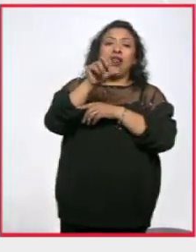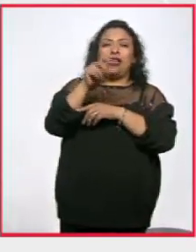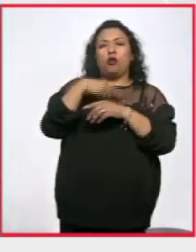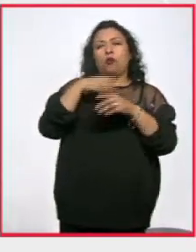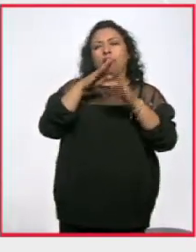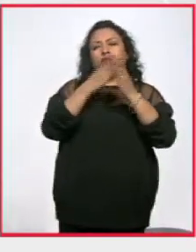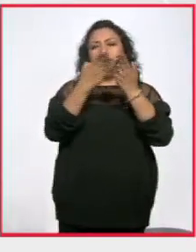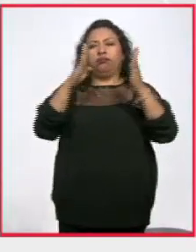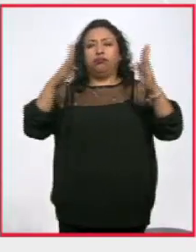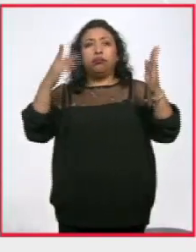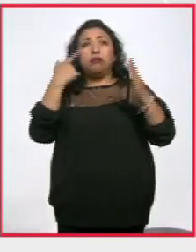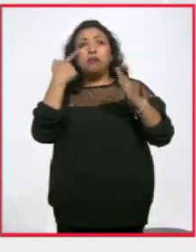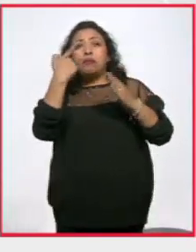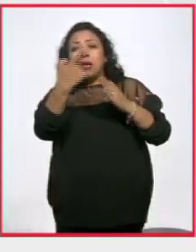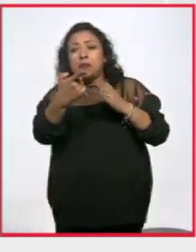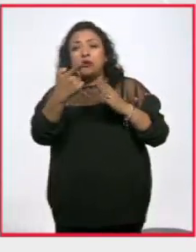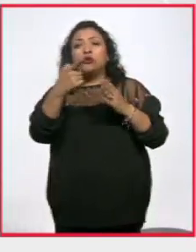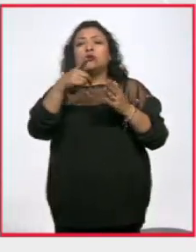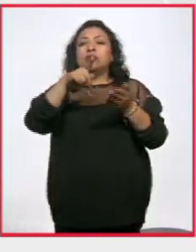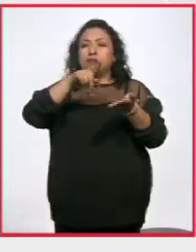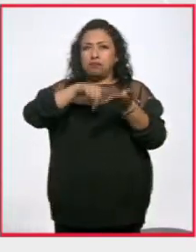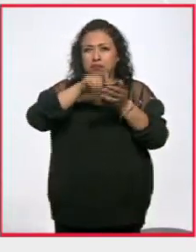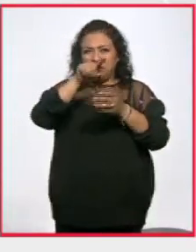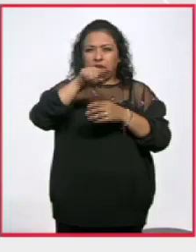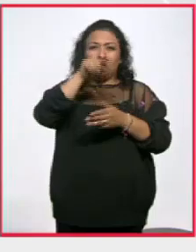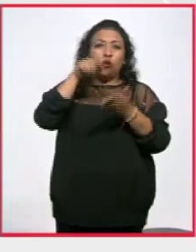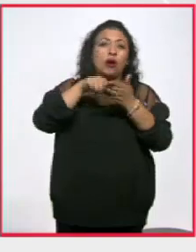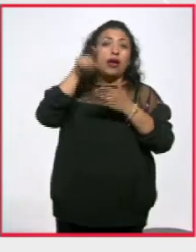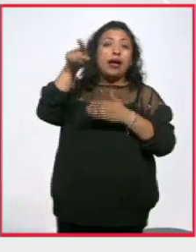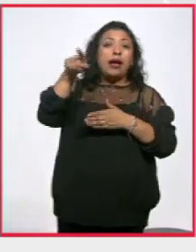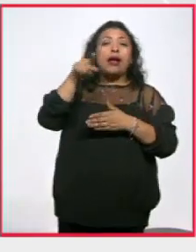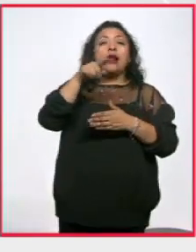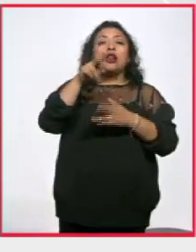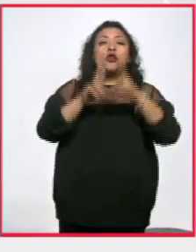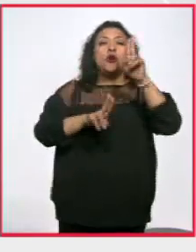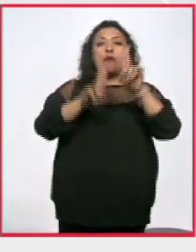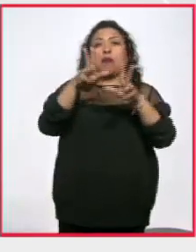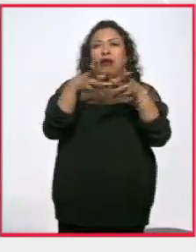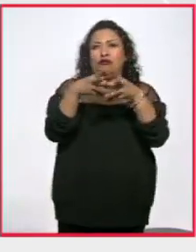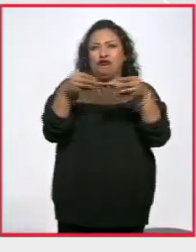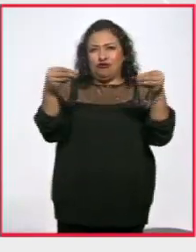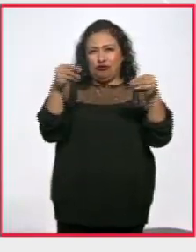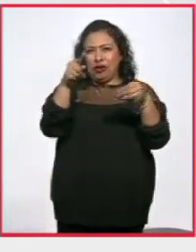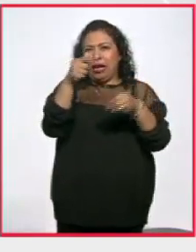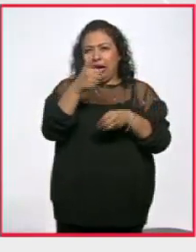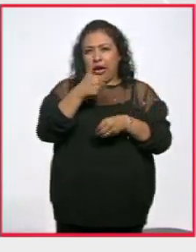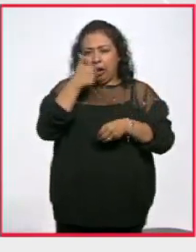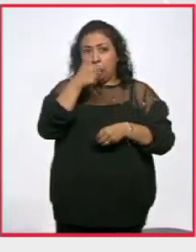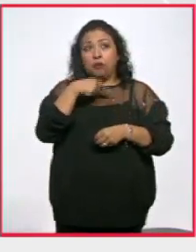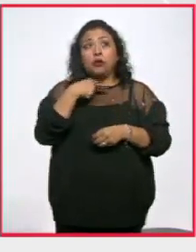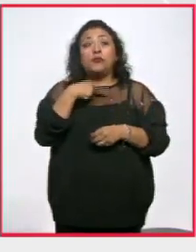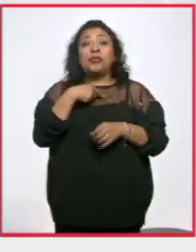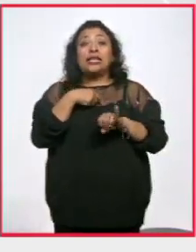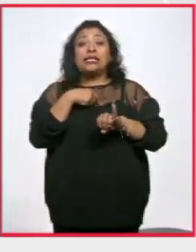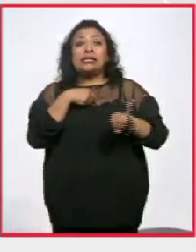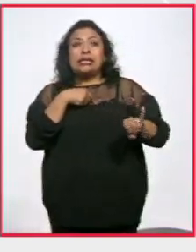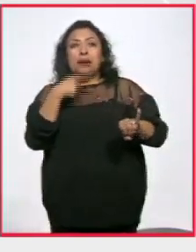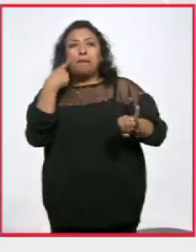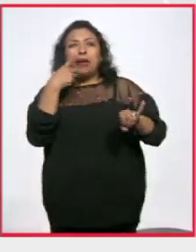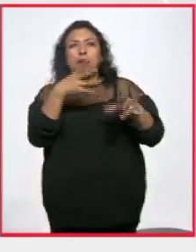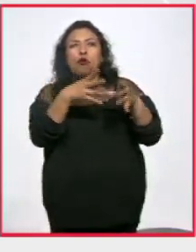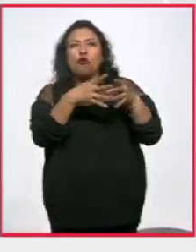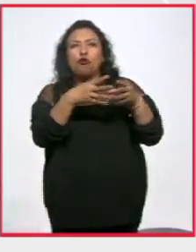murales que se encuentran precisamente allá en la normal de donde desaparecieron estos jóvenes. A la izquierda, ahí estamos viendo casi